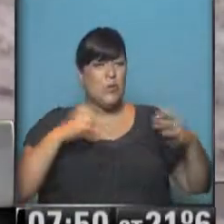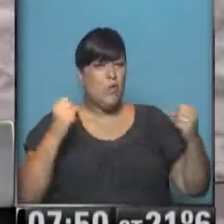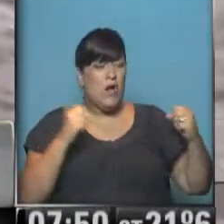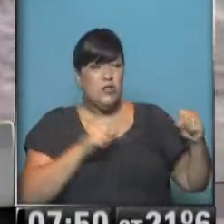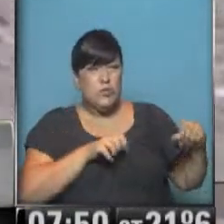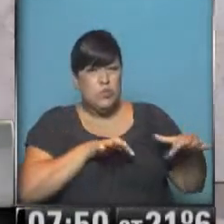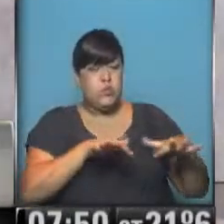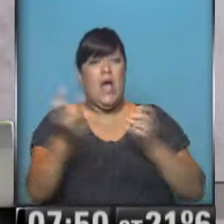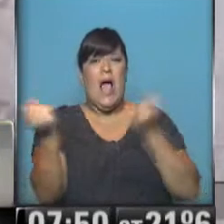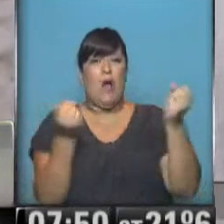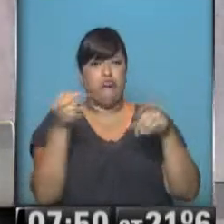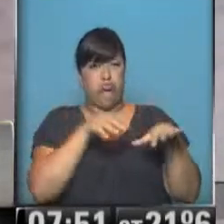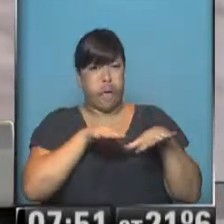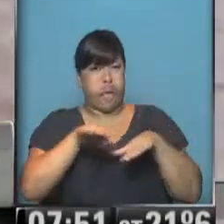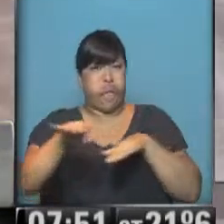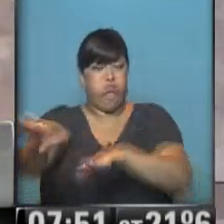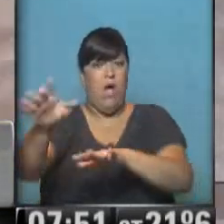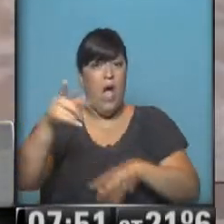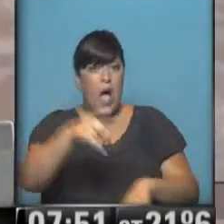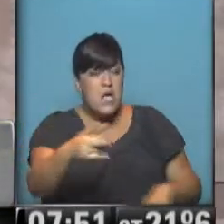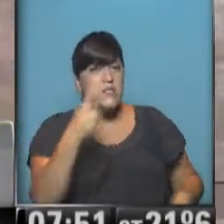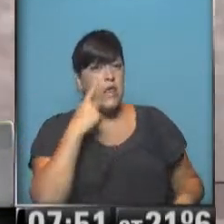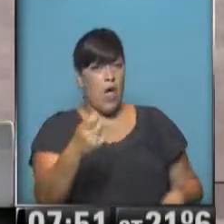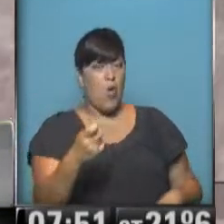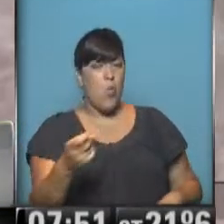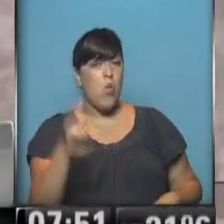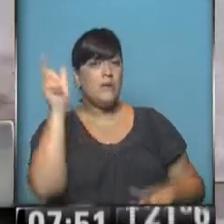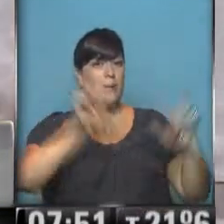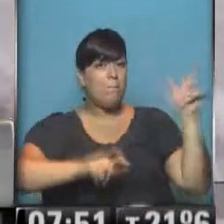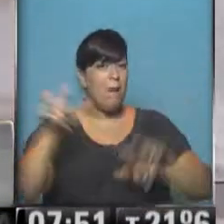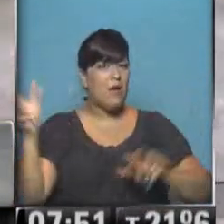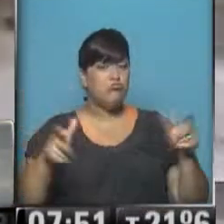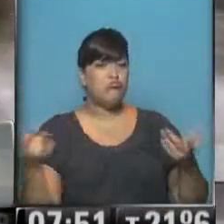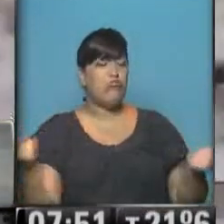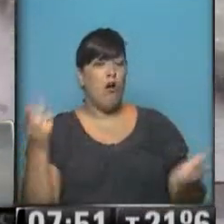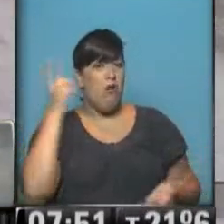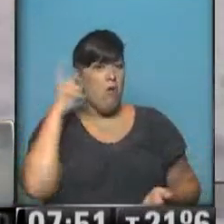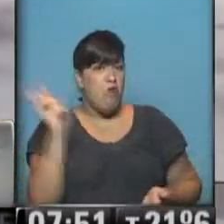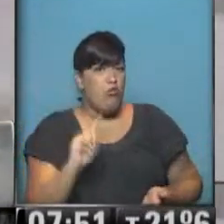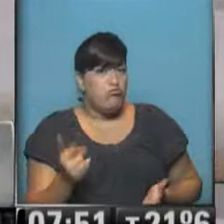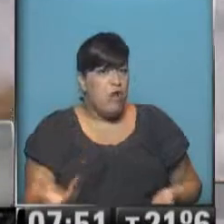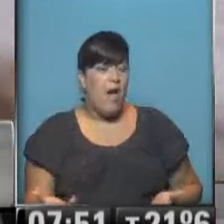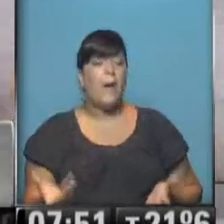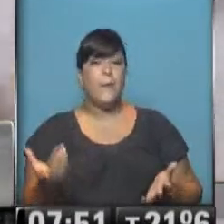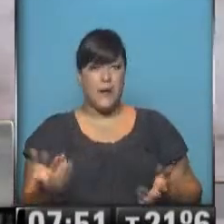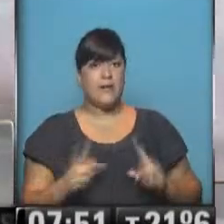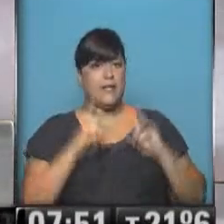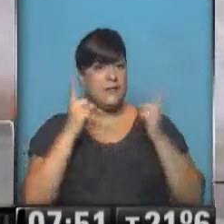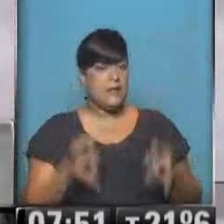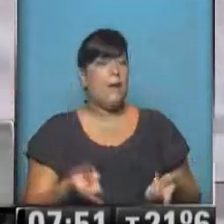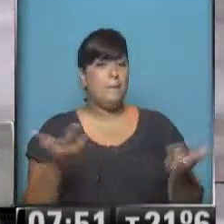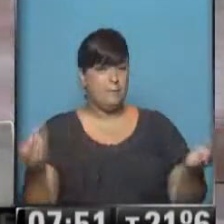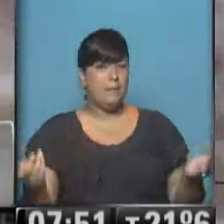lleva el auto. Entonces ahí se da cuenta de que hay mucha gente que no ha vivido a mejor o no sabe y eso ha pasado también un poco,